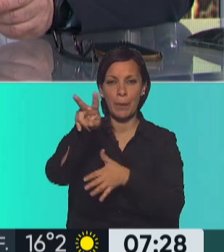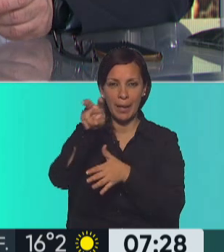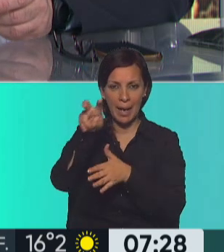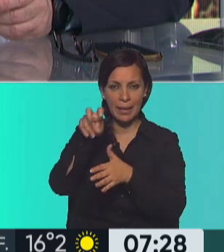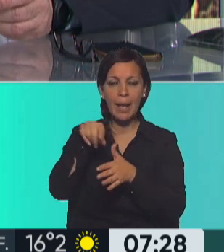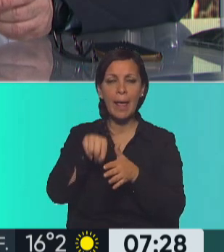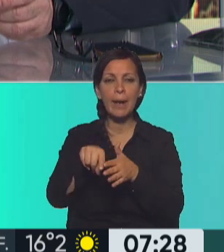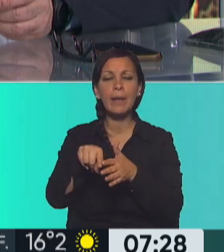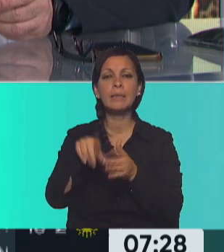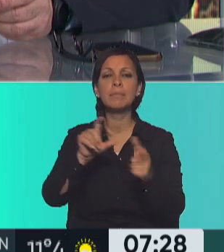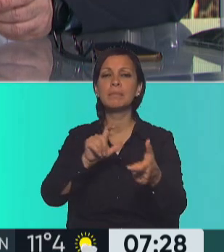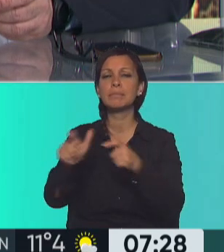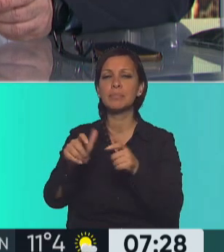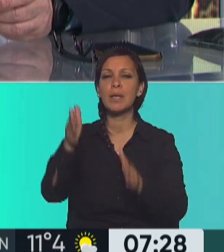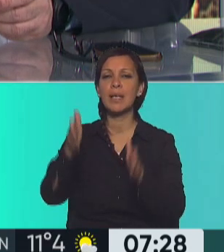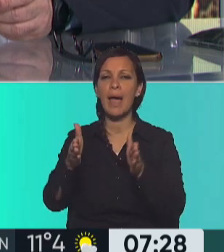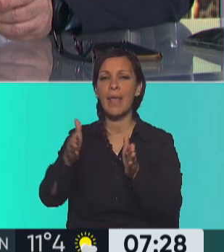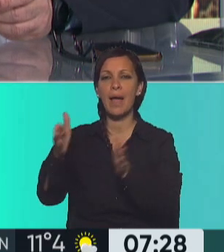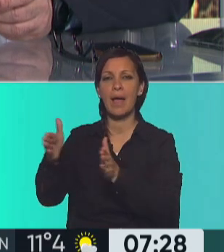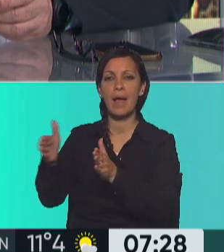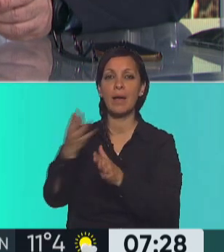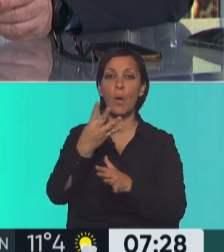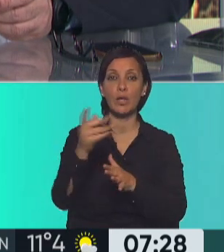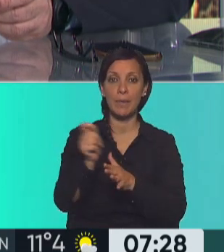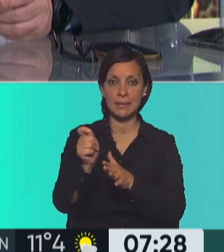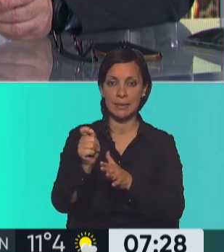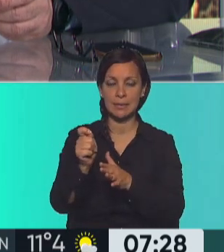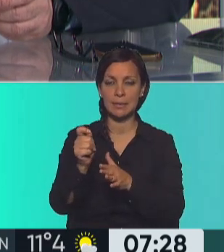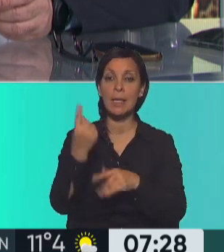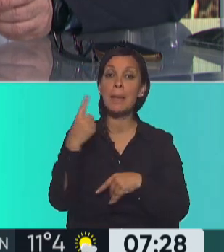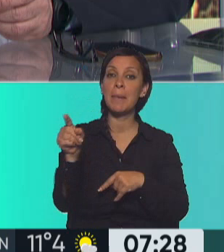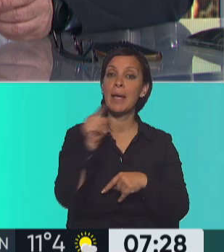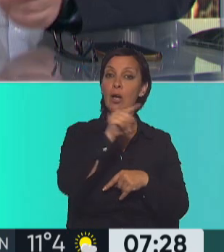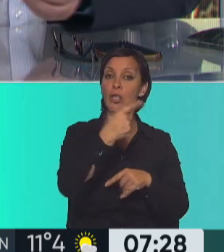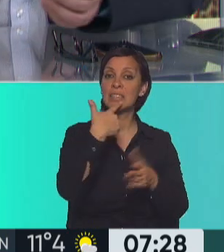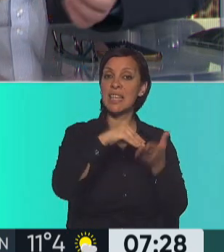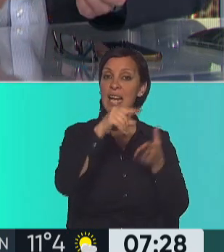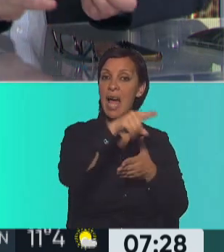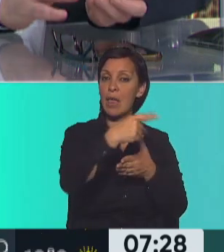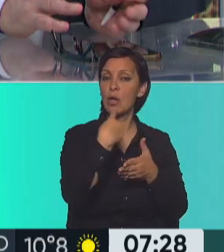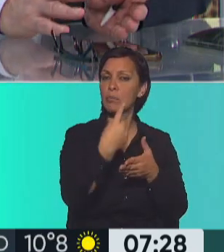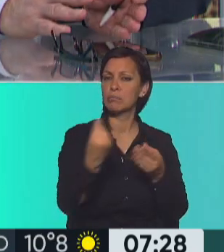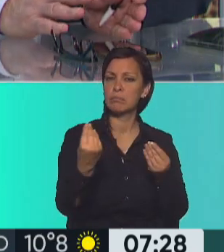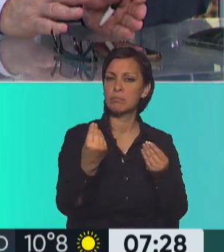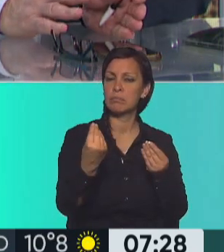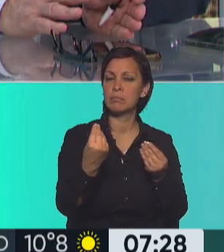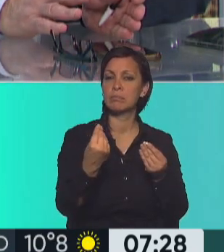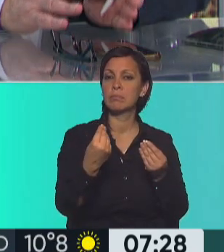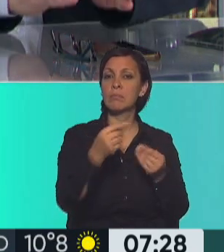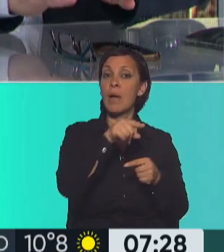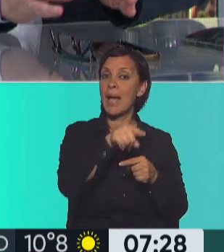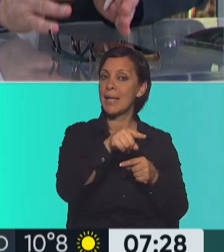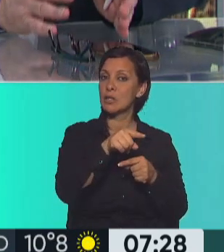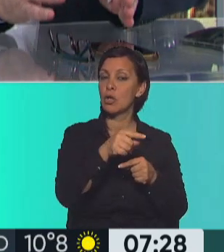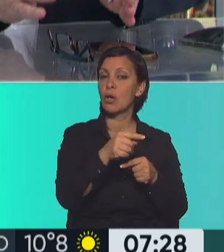monto a pagar, un periodo de cada cuatro meses. ¿Qué es lo que dijo el Senado? No, modificamos eso.